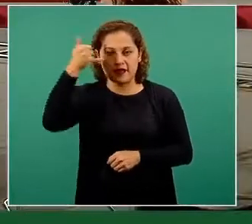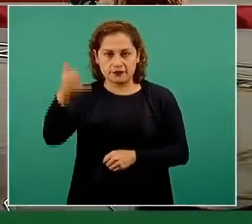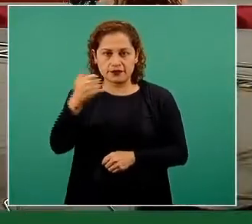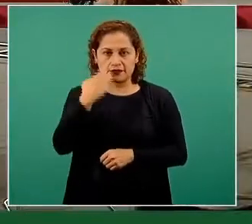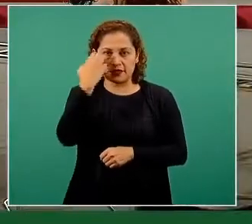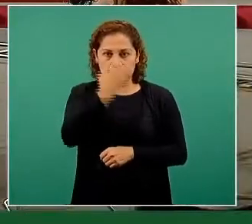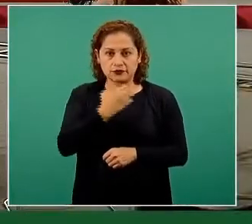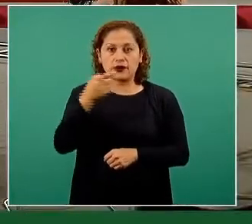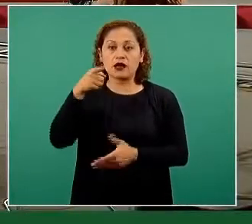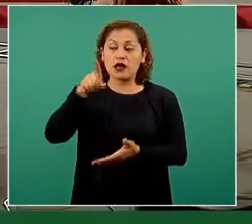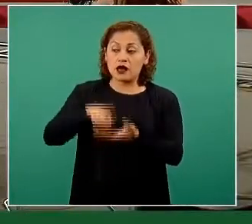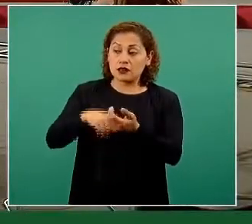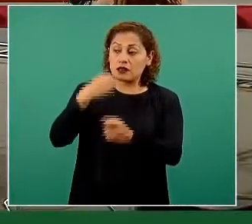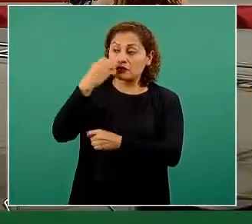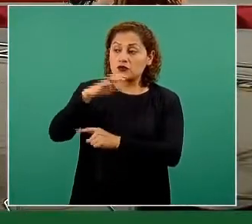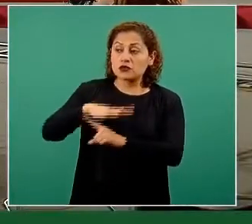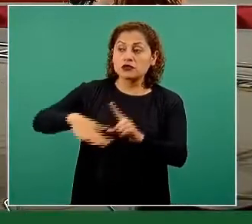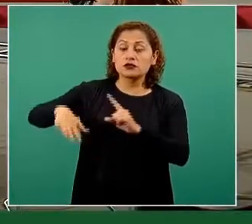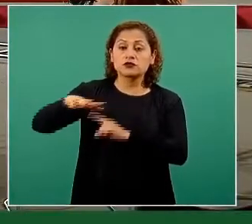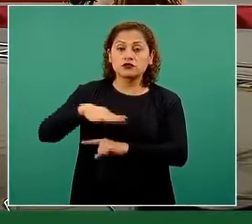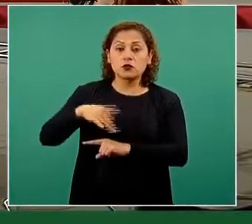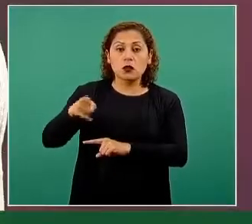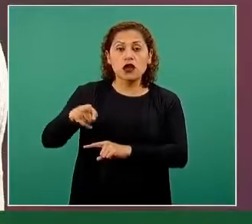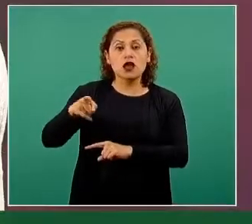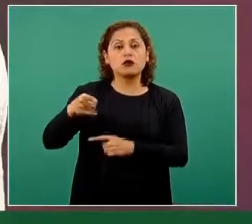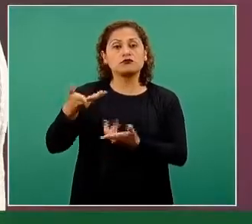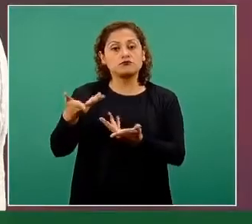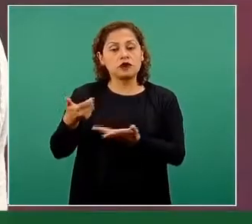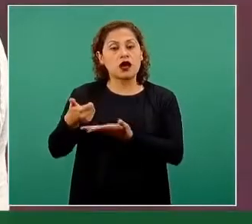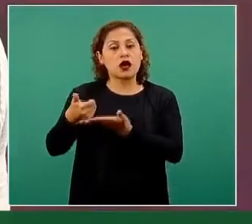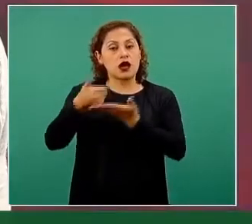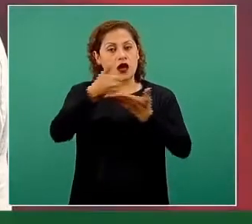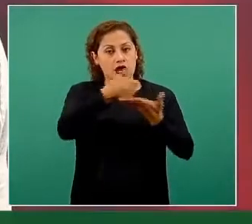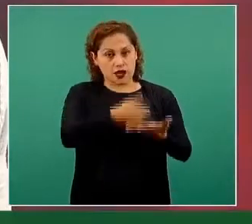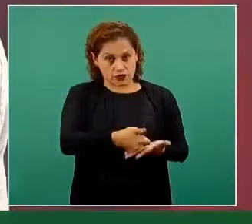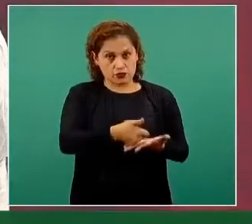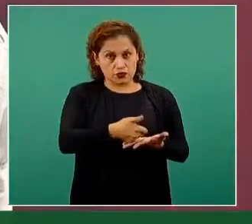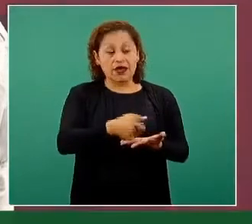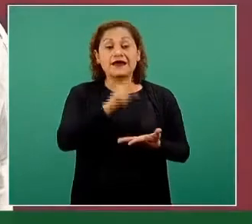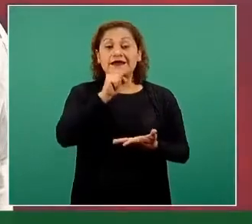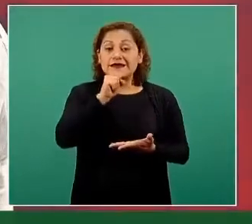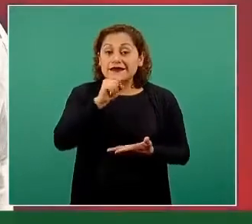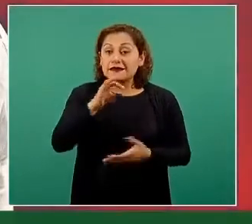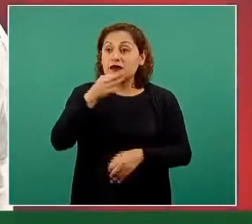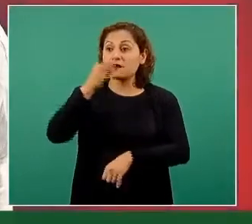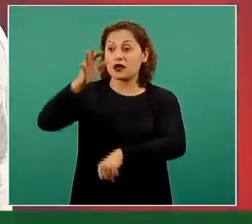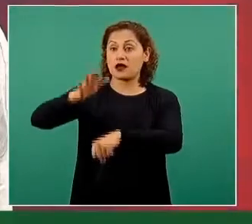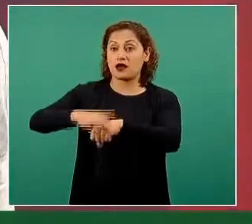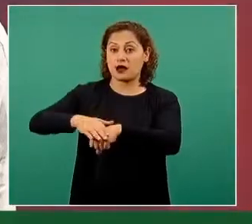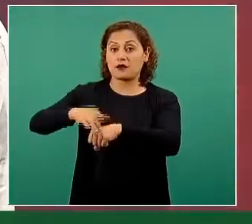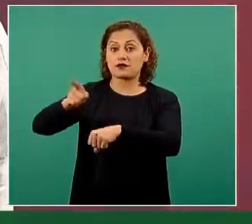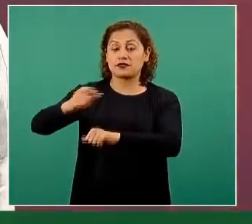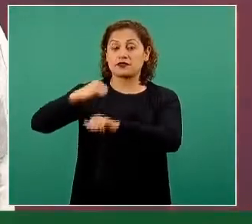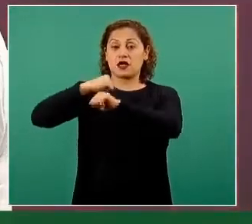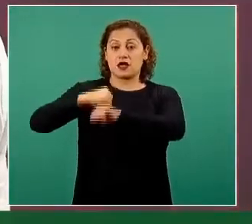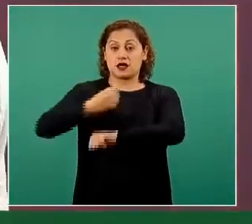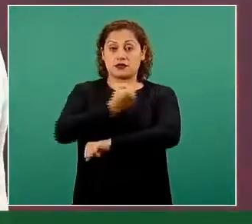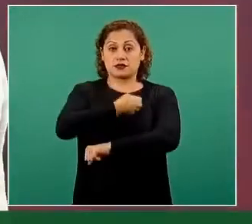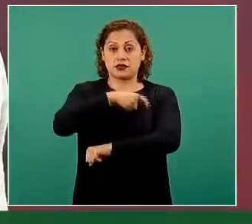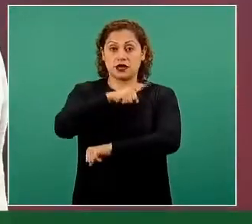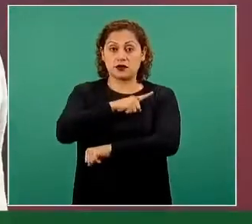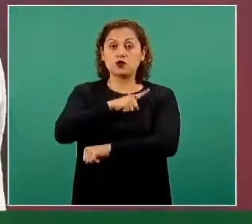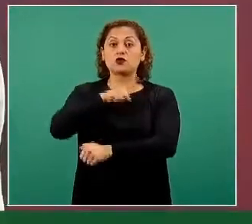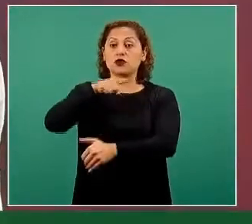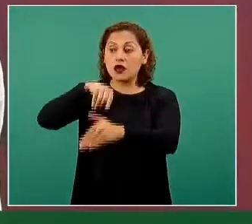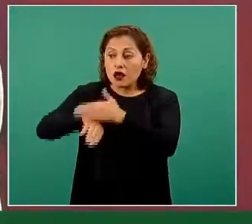actuará para facilitar que las autoridades sanitarias locales inicien la